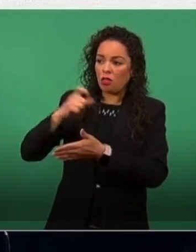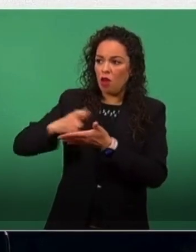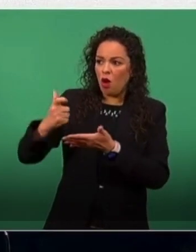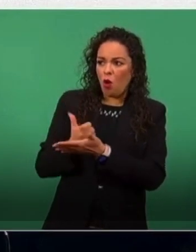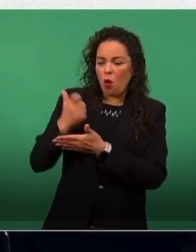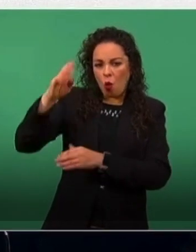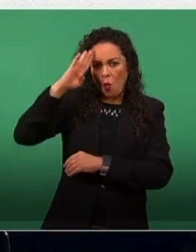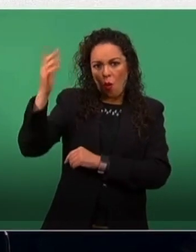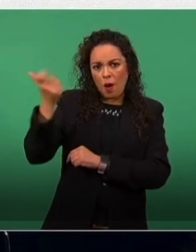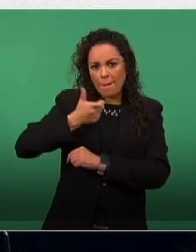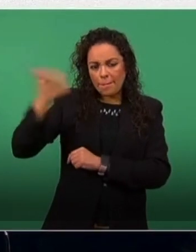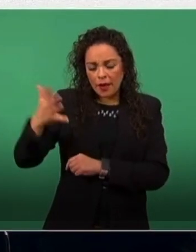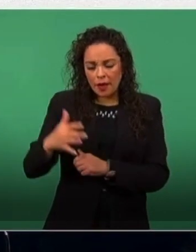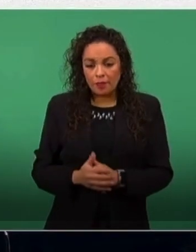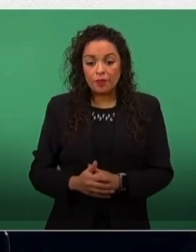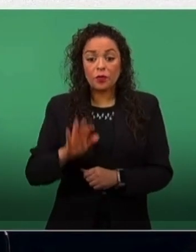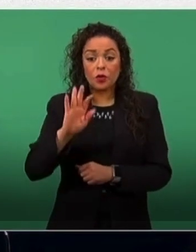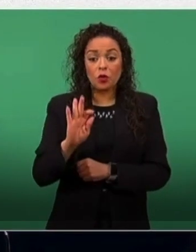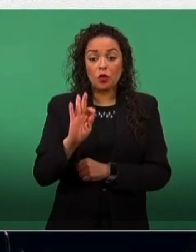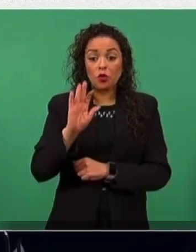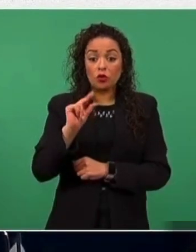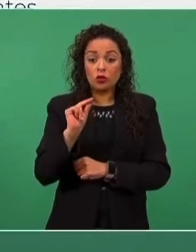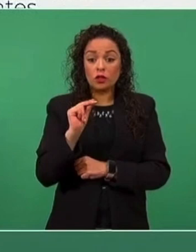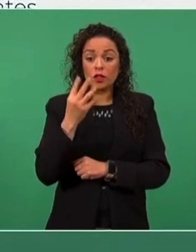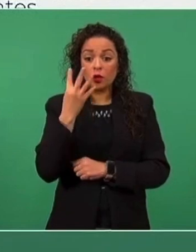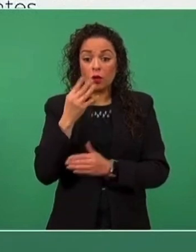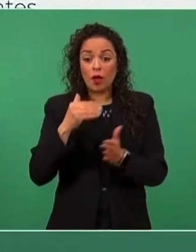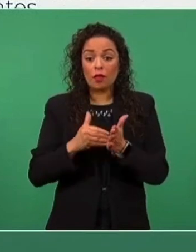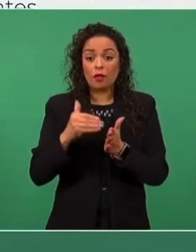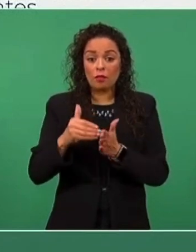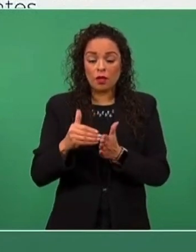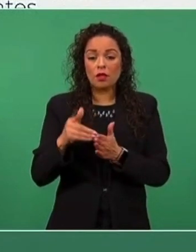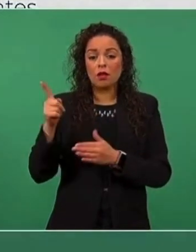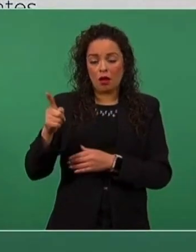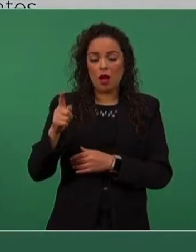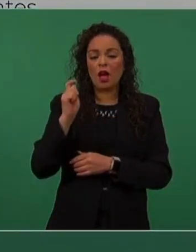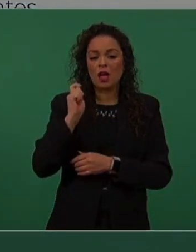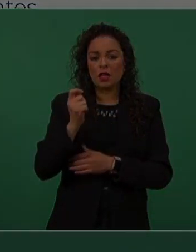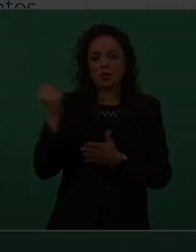84 millones de una capitalización que autorizó el presidente de la República.